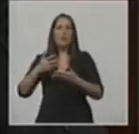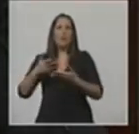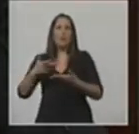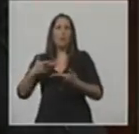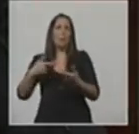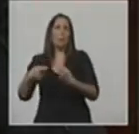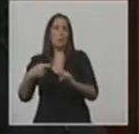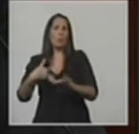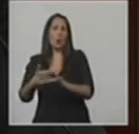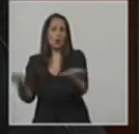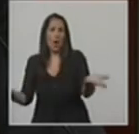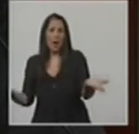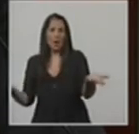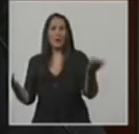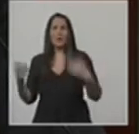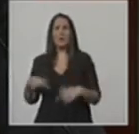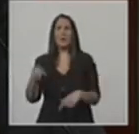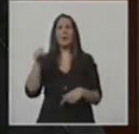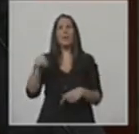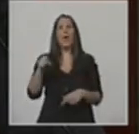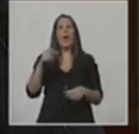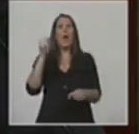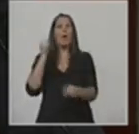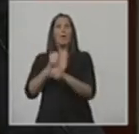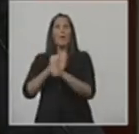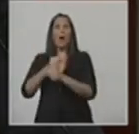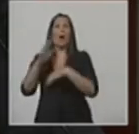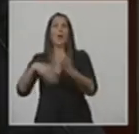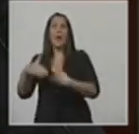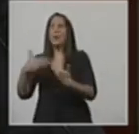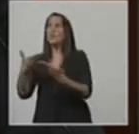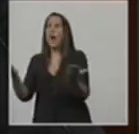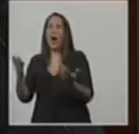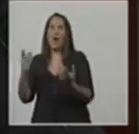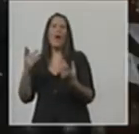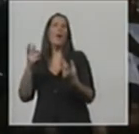El objetivo es llevar desarrollo y trabajo a los que viven en las provincias del Norte Grande.